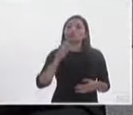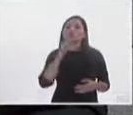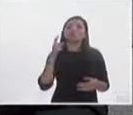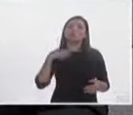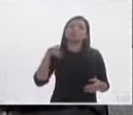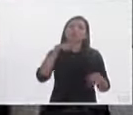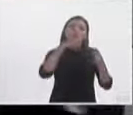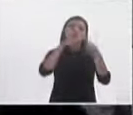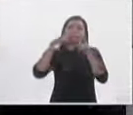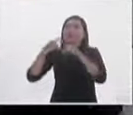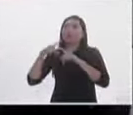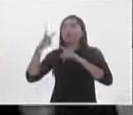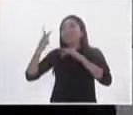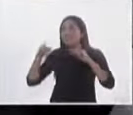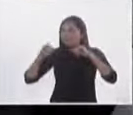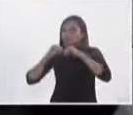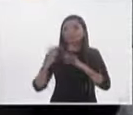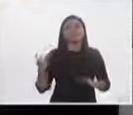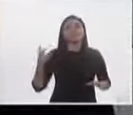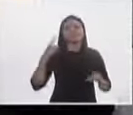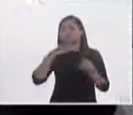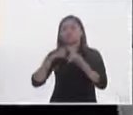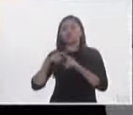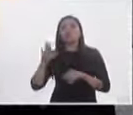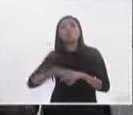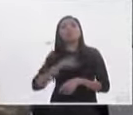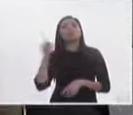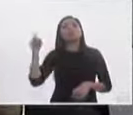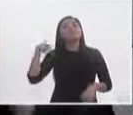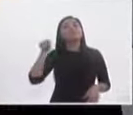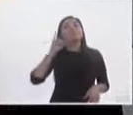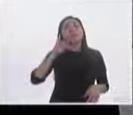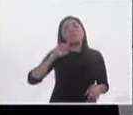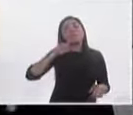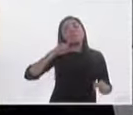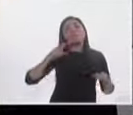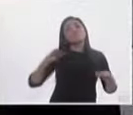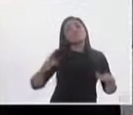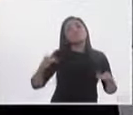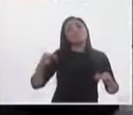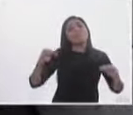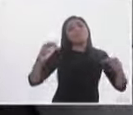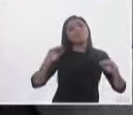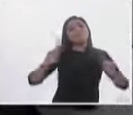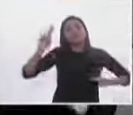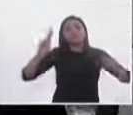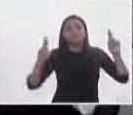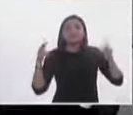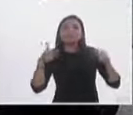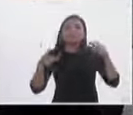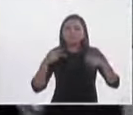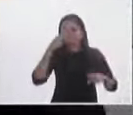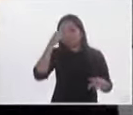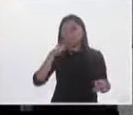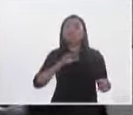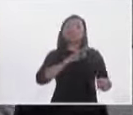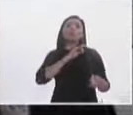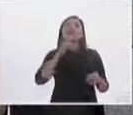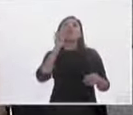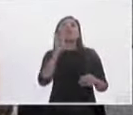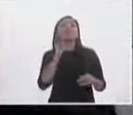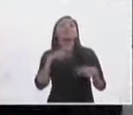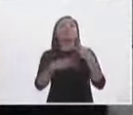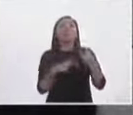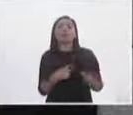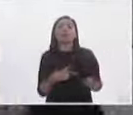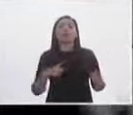los actores políticos instituciones medios que haya cada día mayor participación para que todos sean los más los que decidan quienes van a gobernar y que